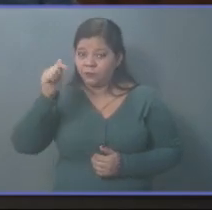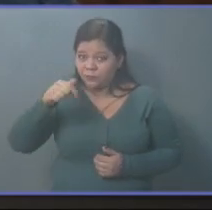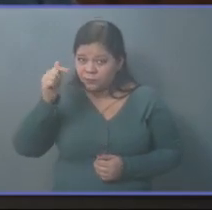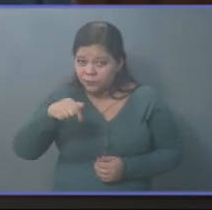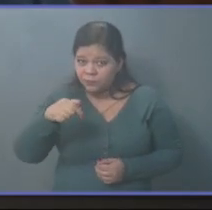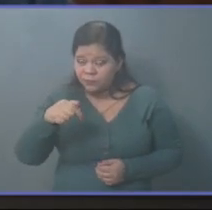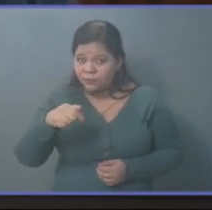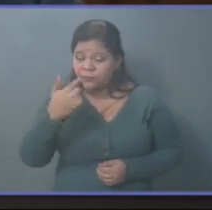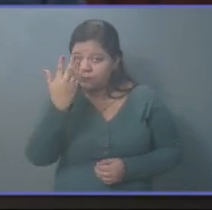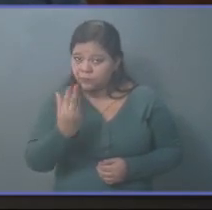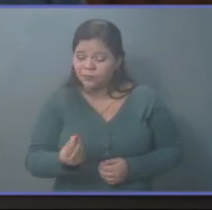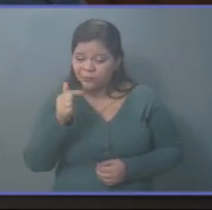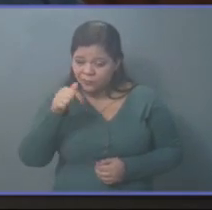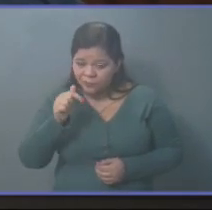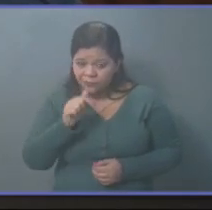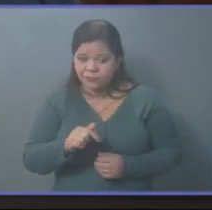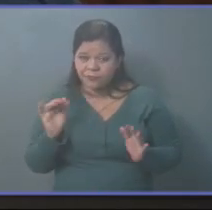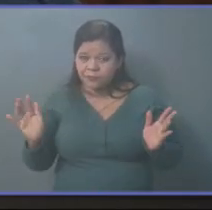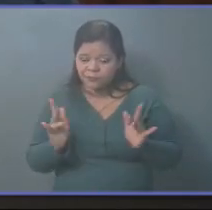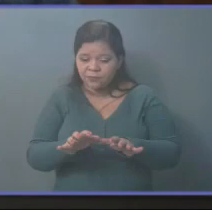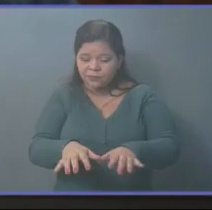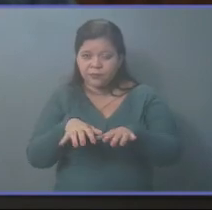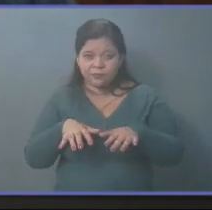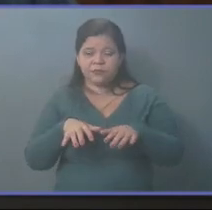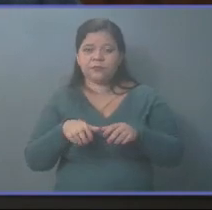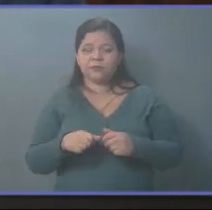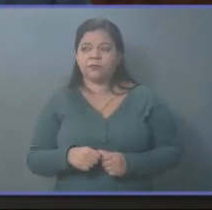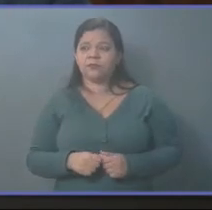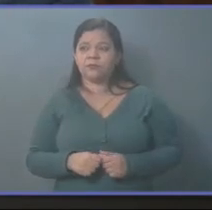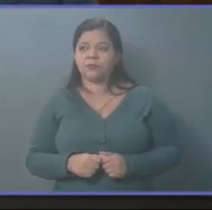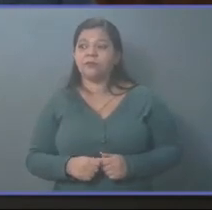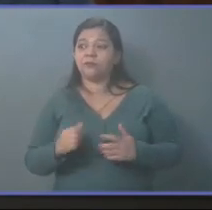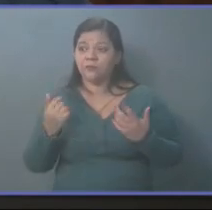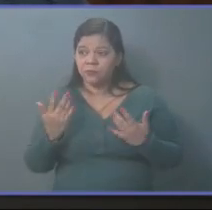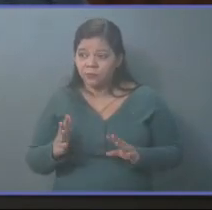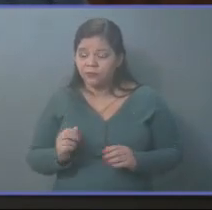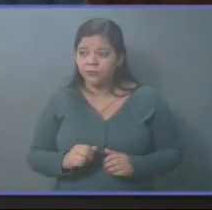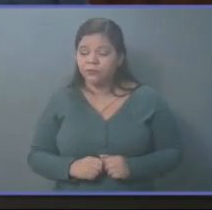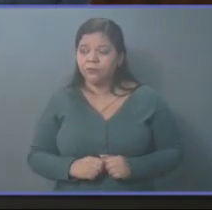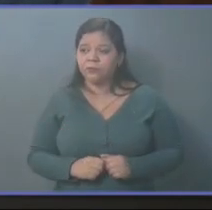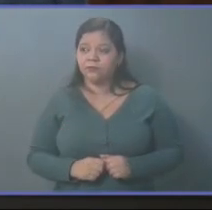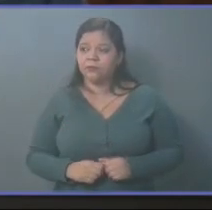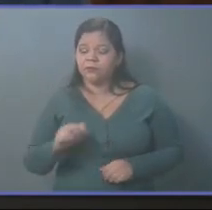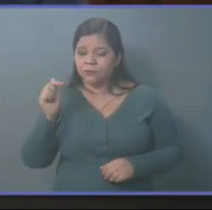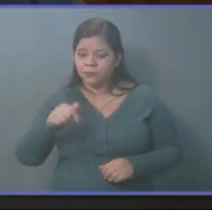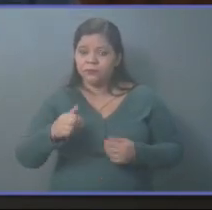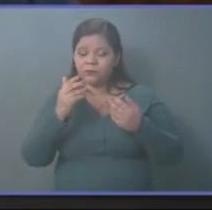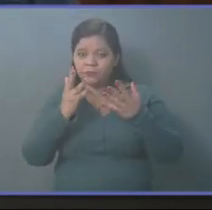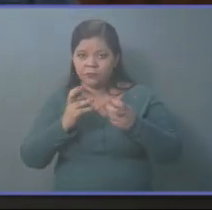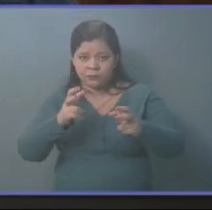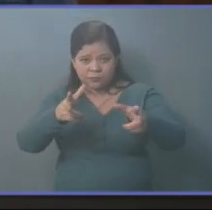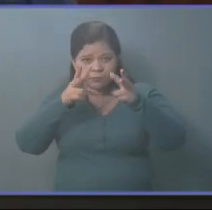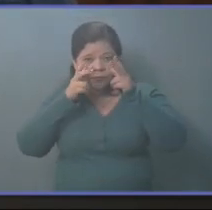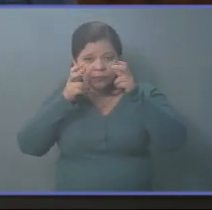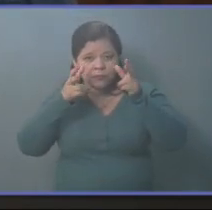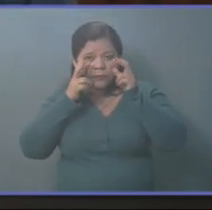en esta Plenaria iba a venir a escuchar